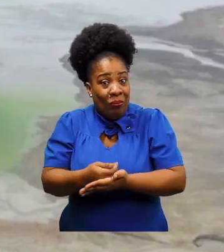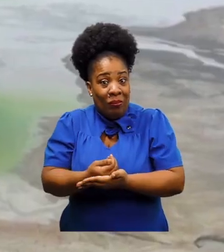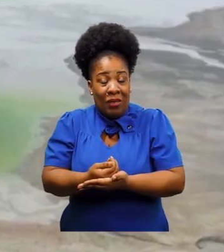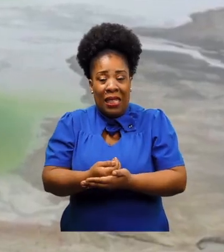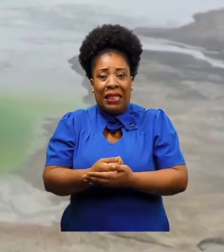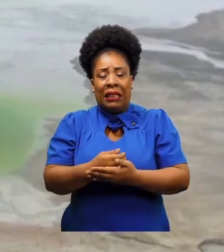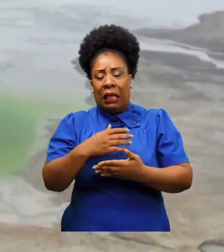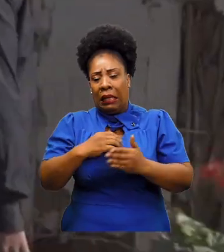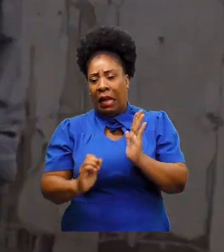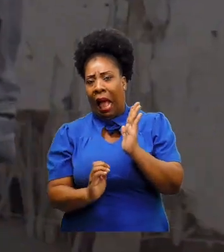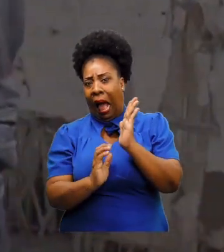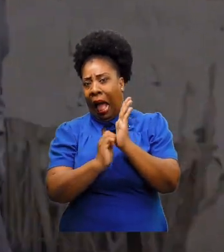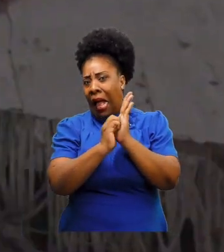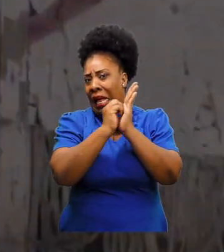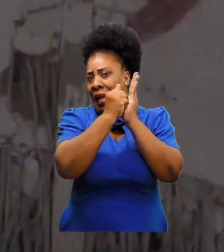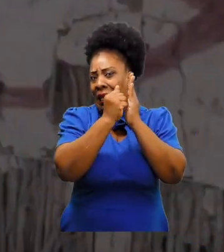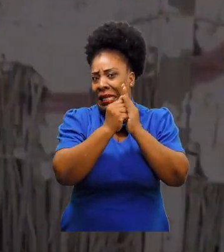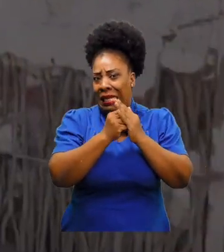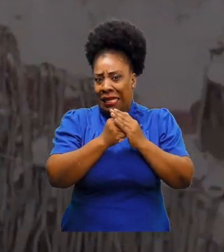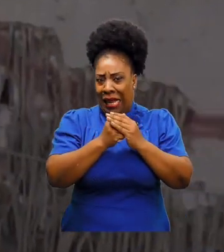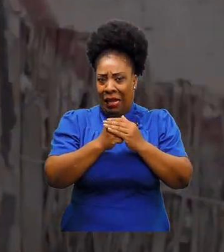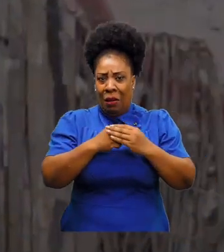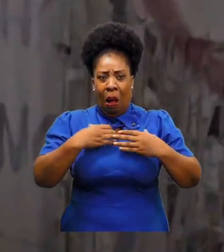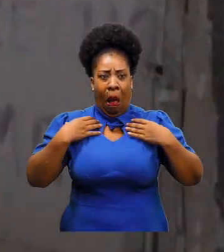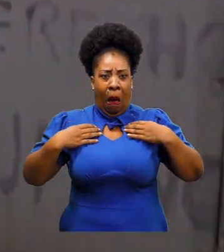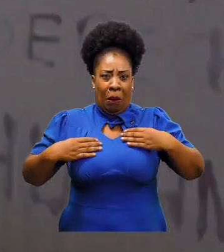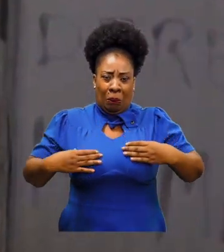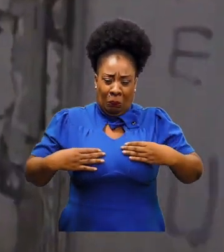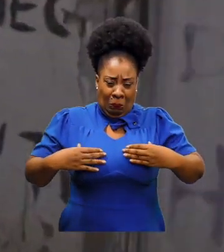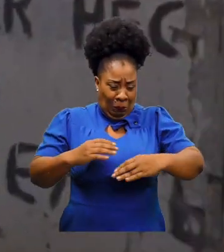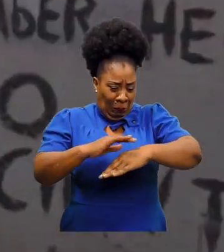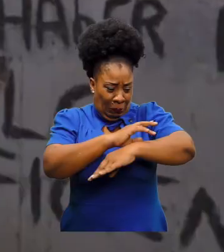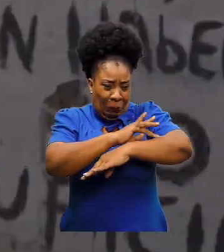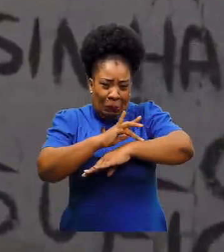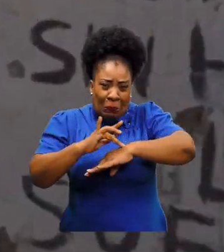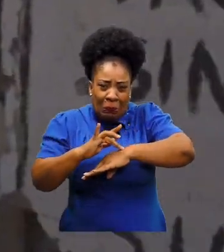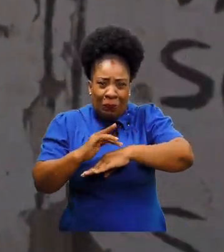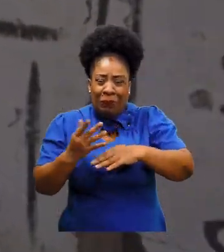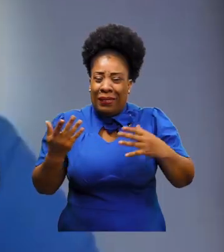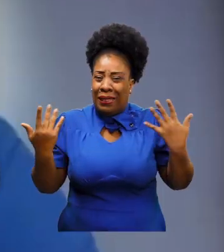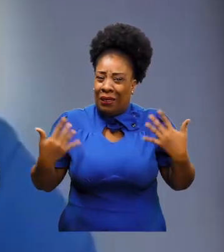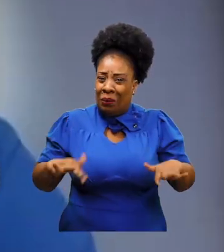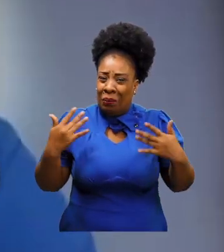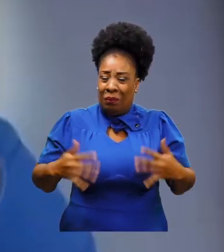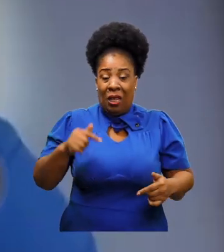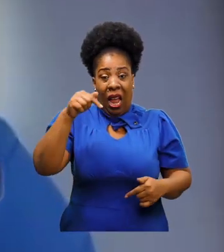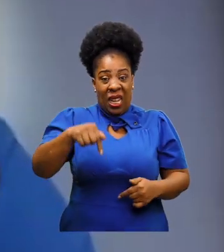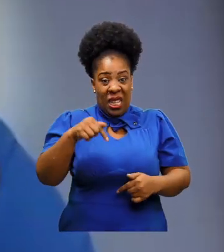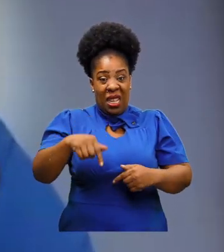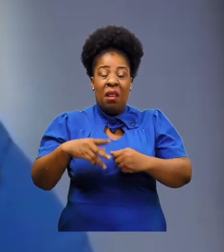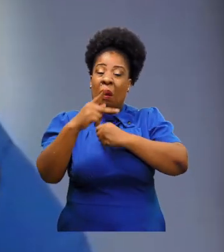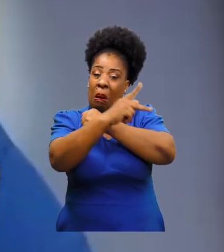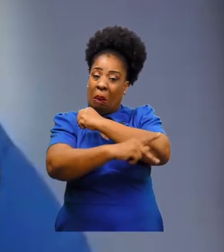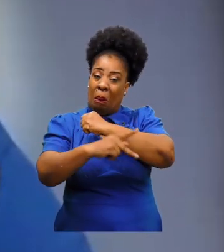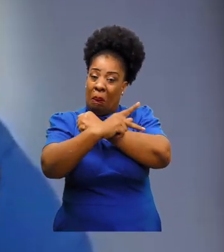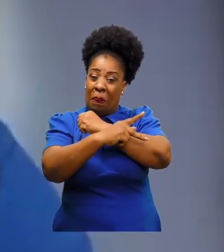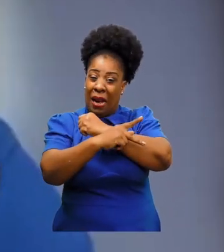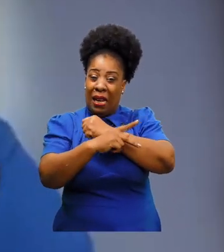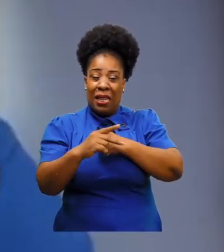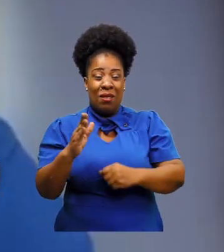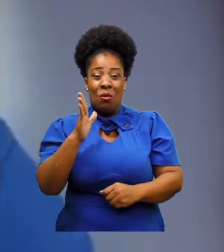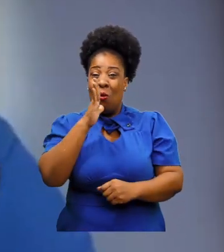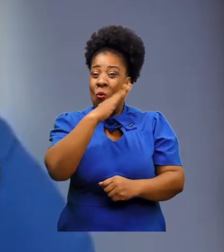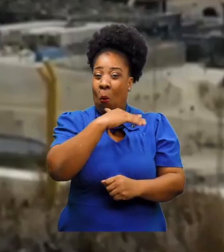tienen prevalencia de cáncer al pulmón, cáncer gástrico, cáncer a la piel y otros. En nuestro país no hay ningún